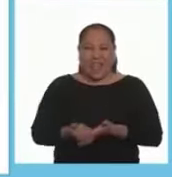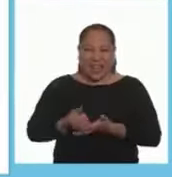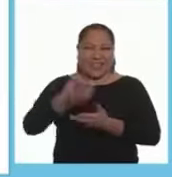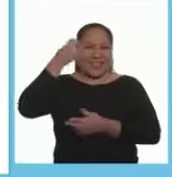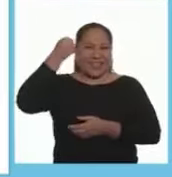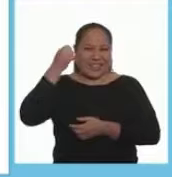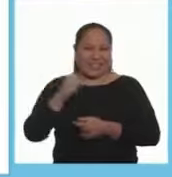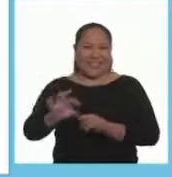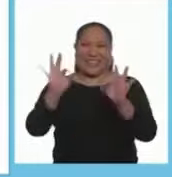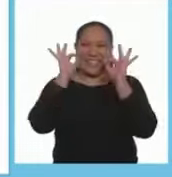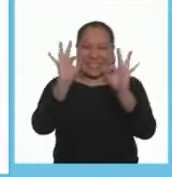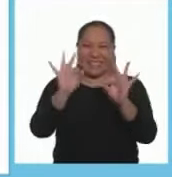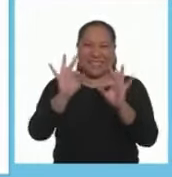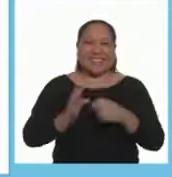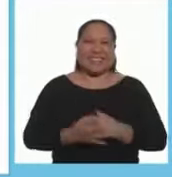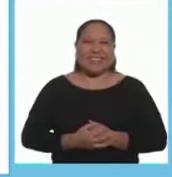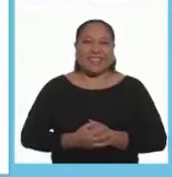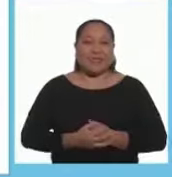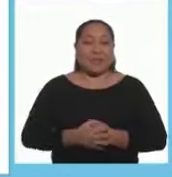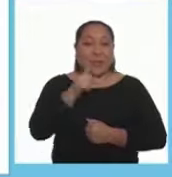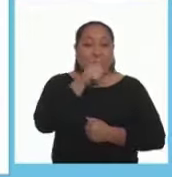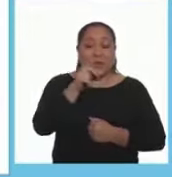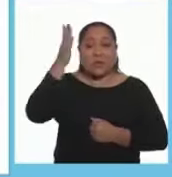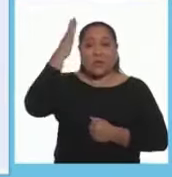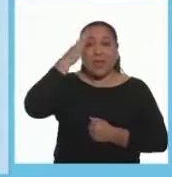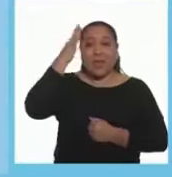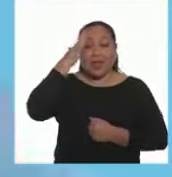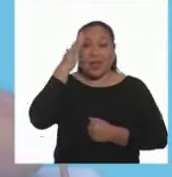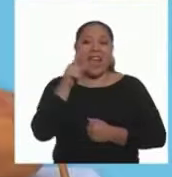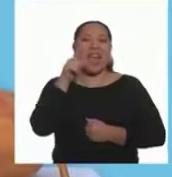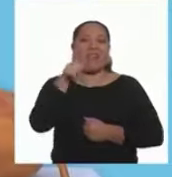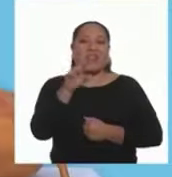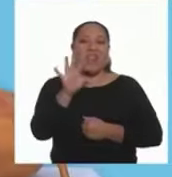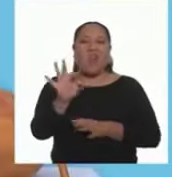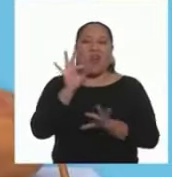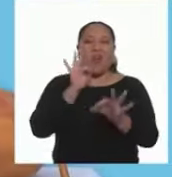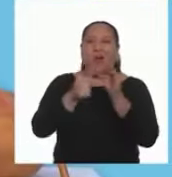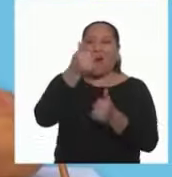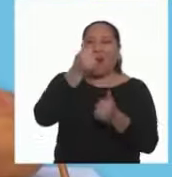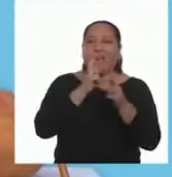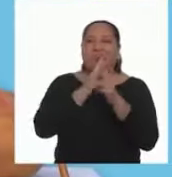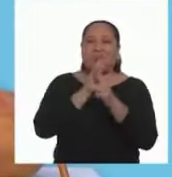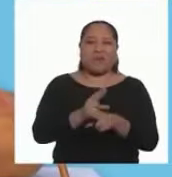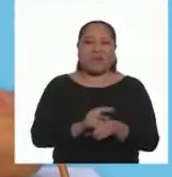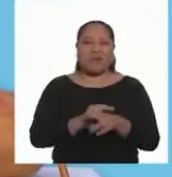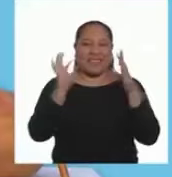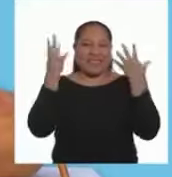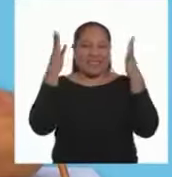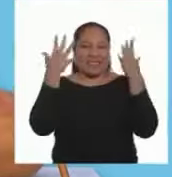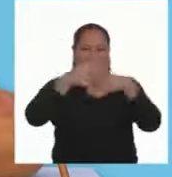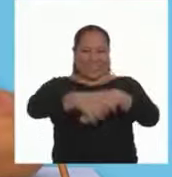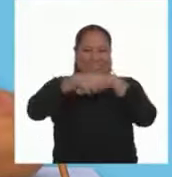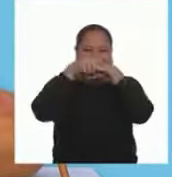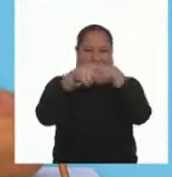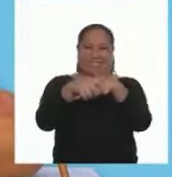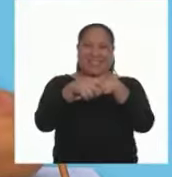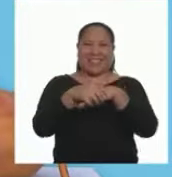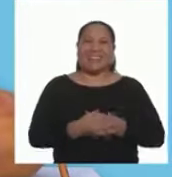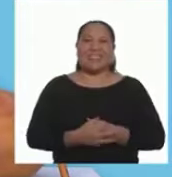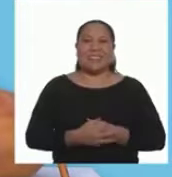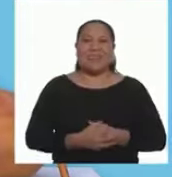¡El arroz con leche! ¡Muy bien! Sabía que podrían descifrar la respuesta